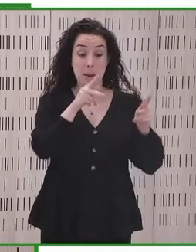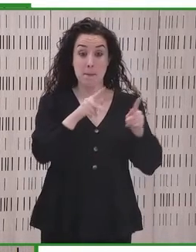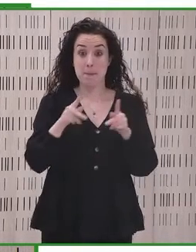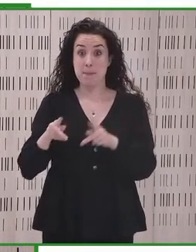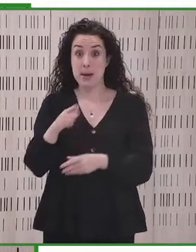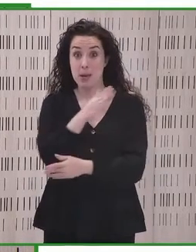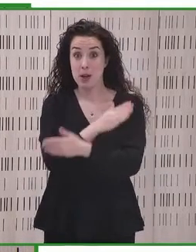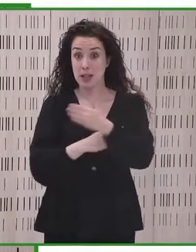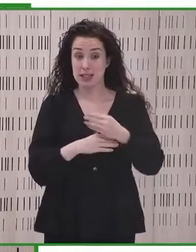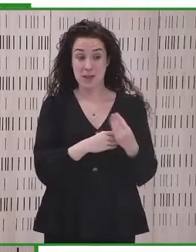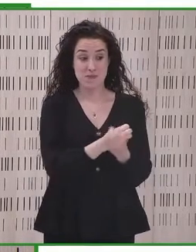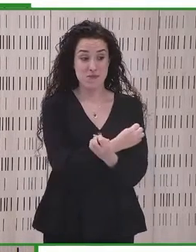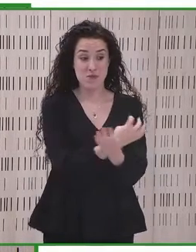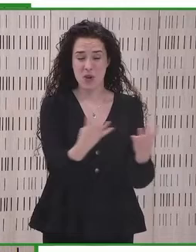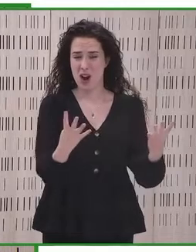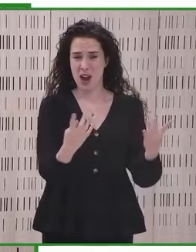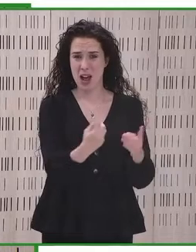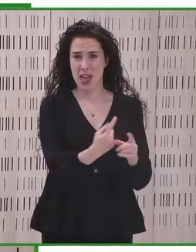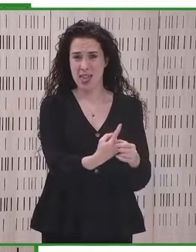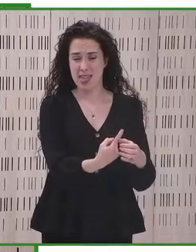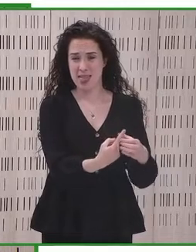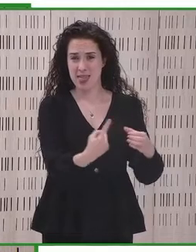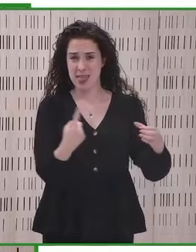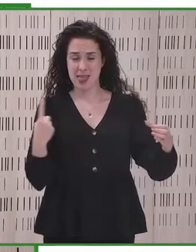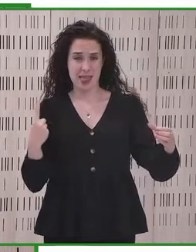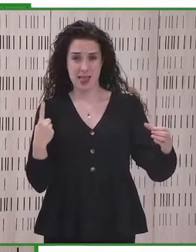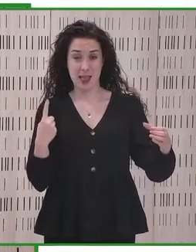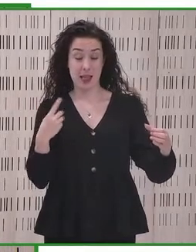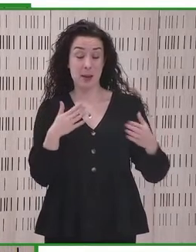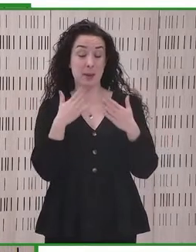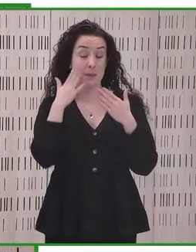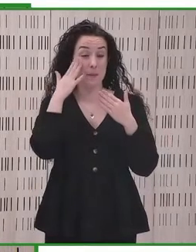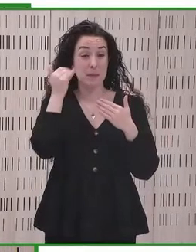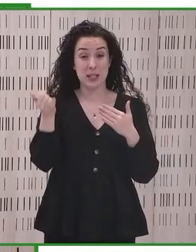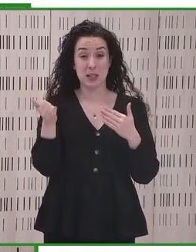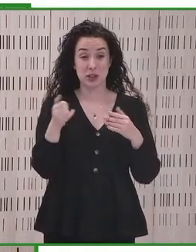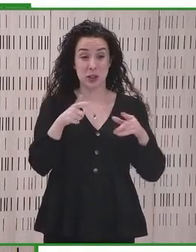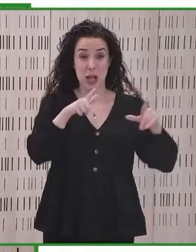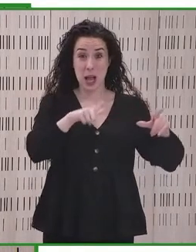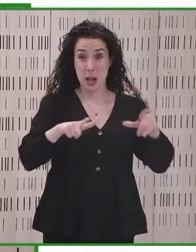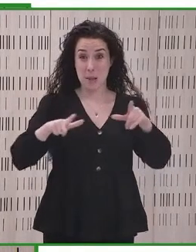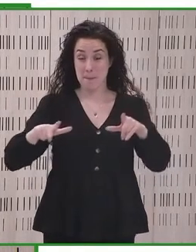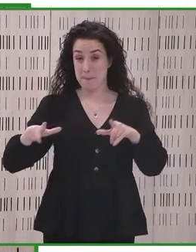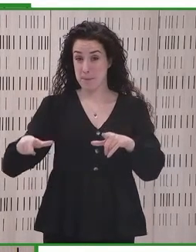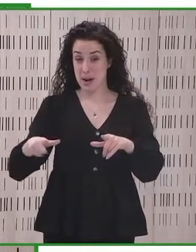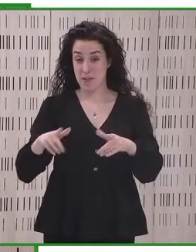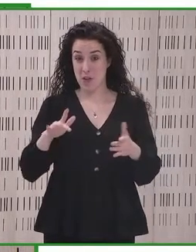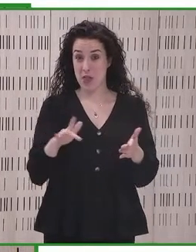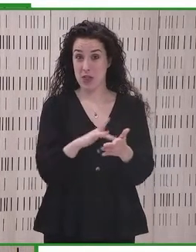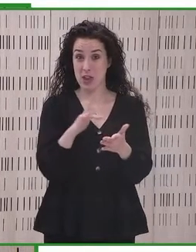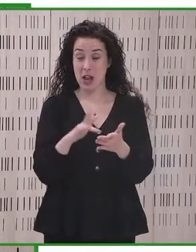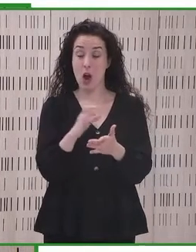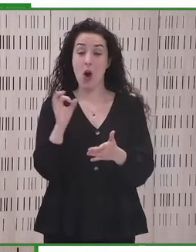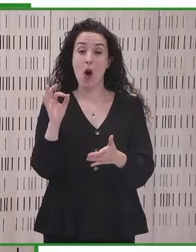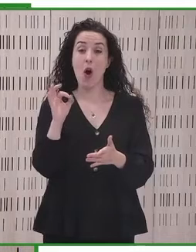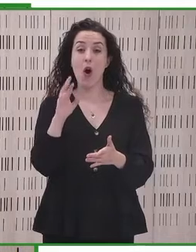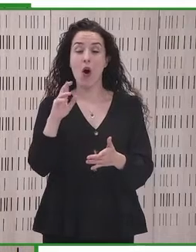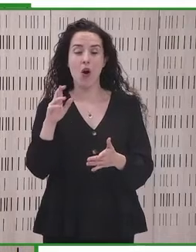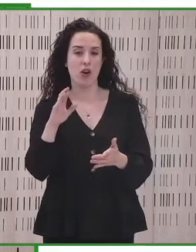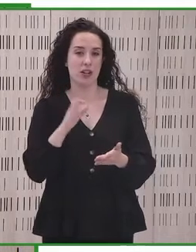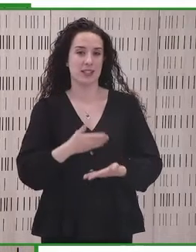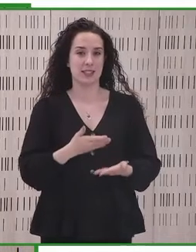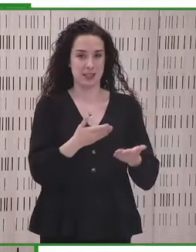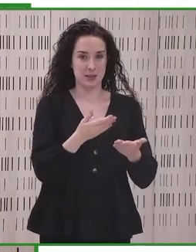son discriminadas porque las plataformas digitales y los servicios digitales